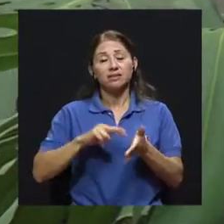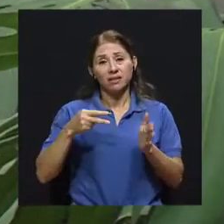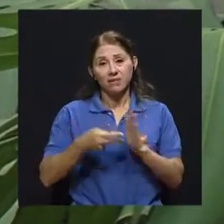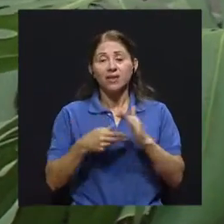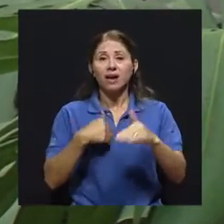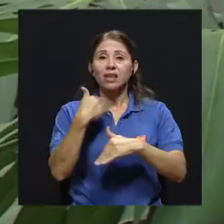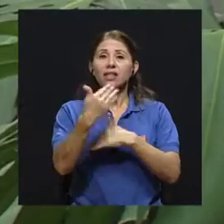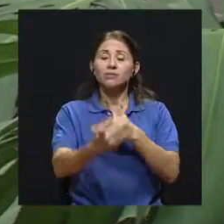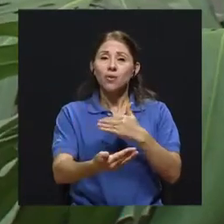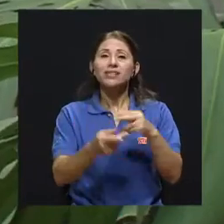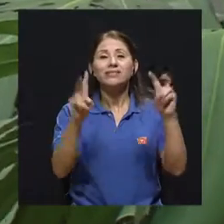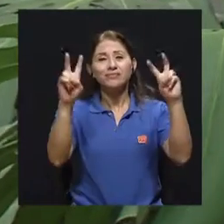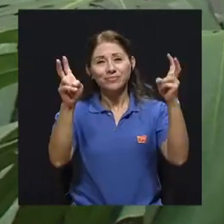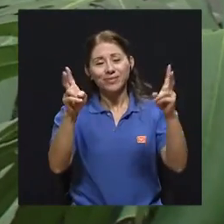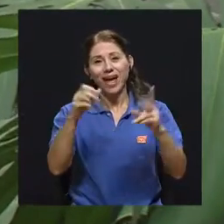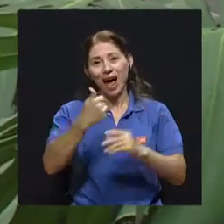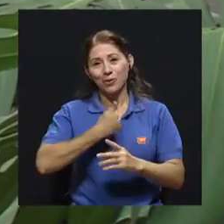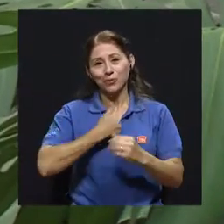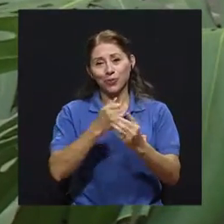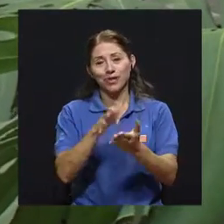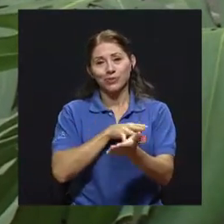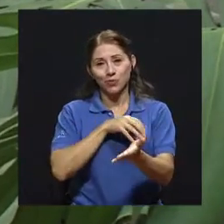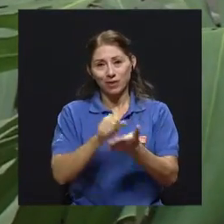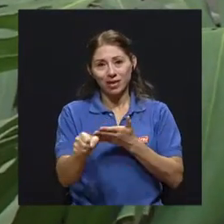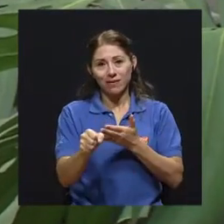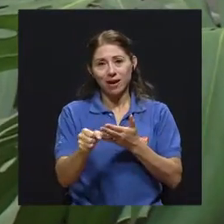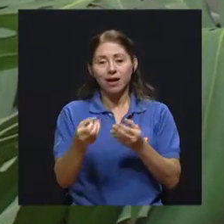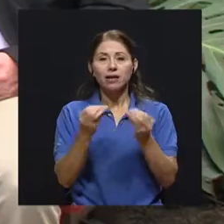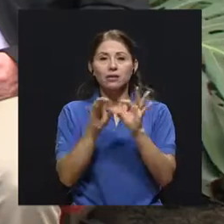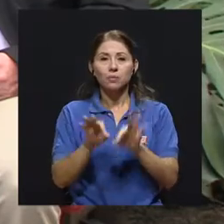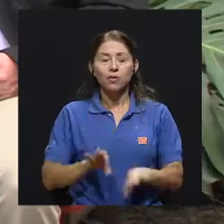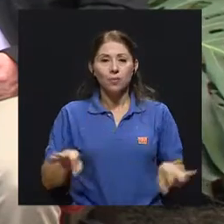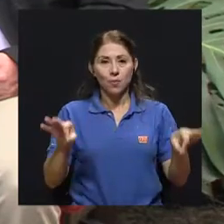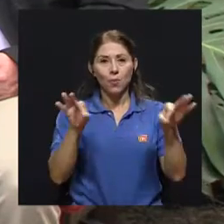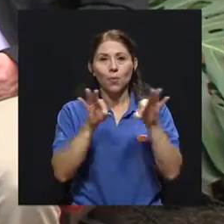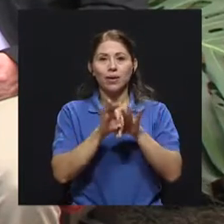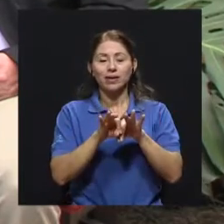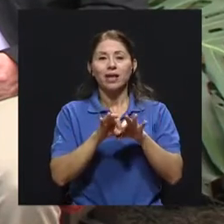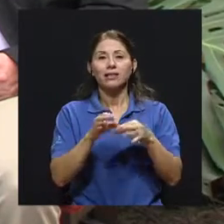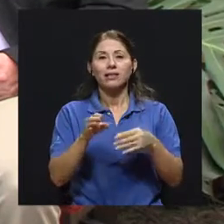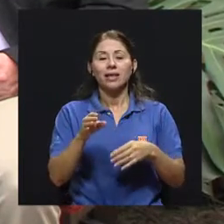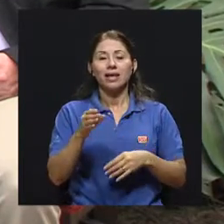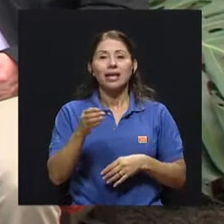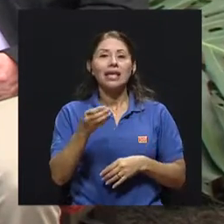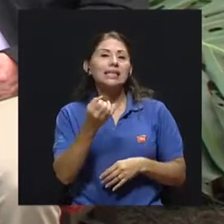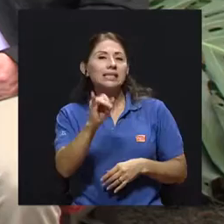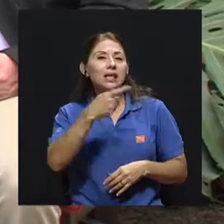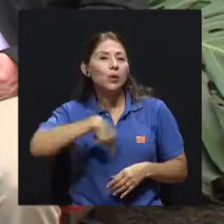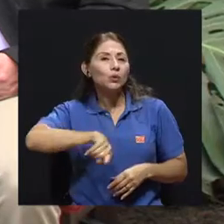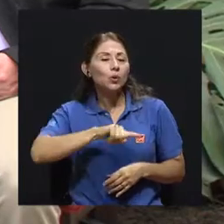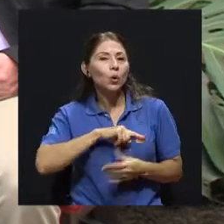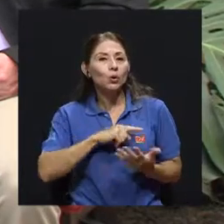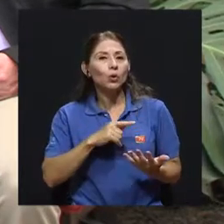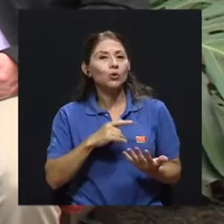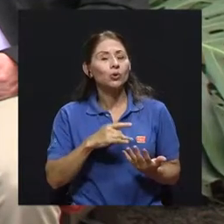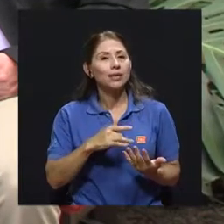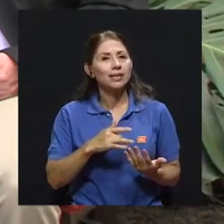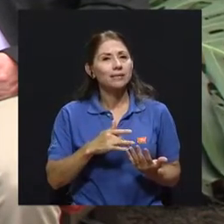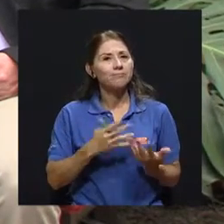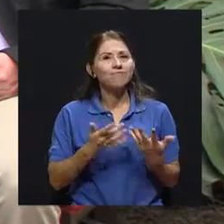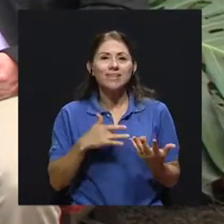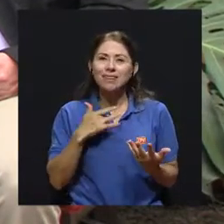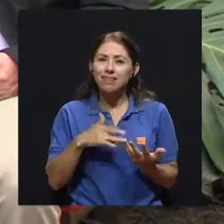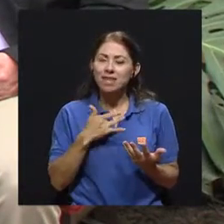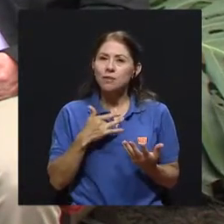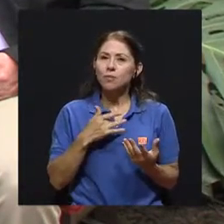caer en una condición esta autodestructiva, ¿no? Entonces, es muy importante que si nosotros sentimos o